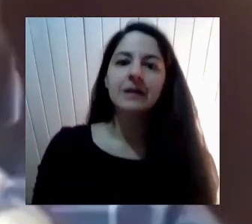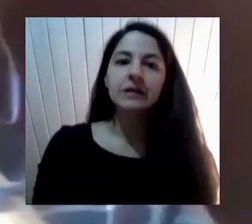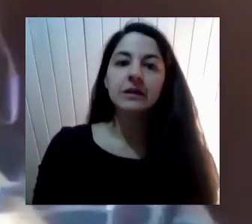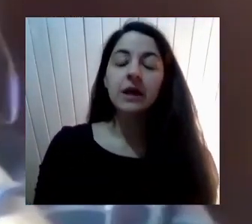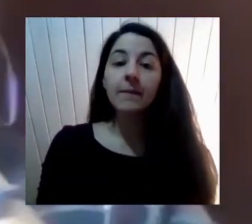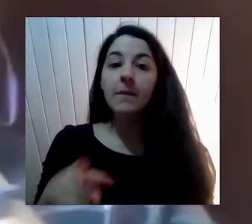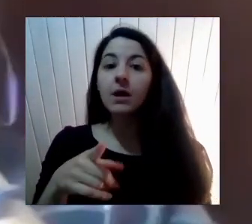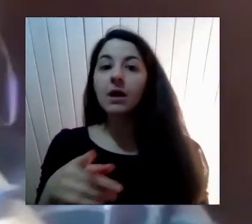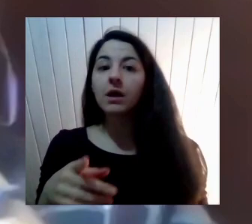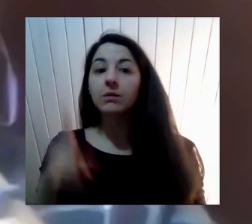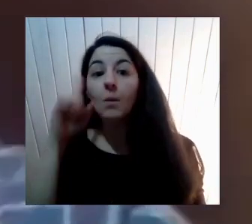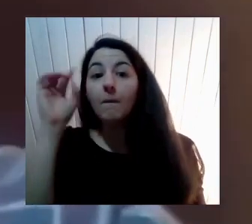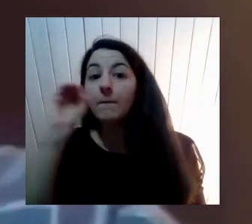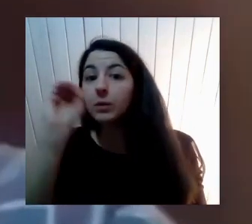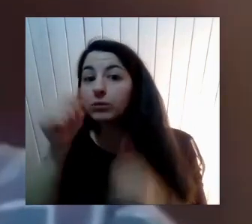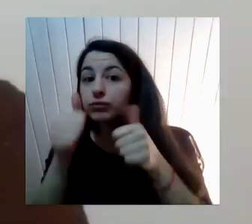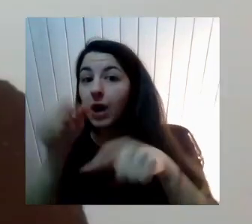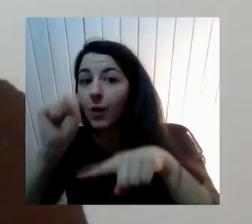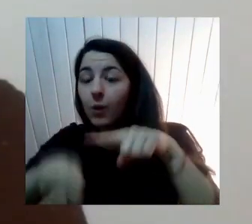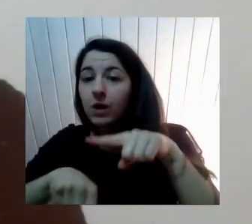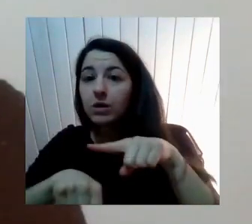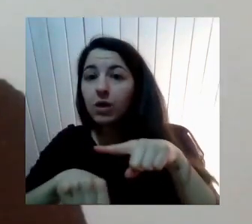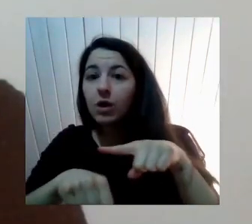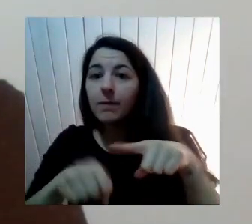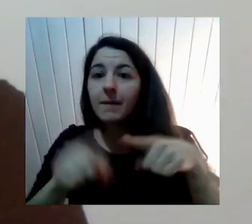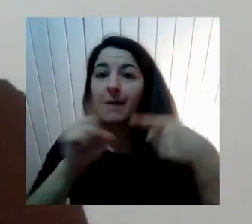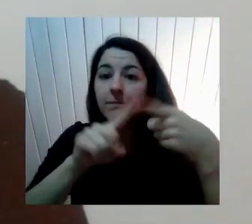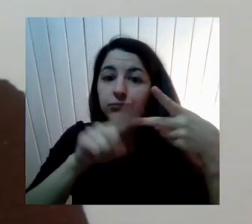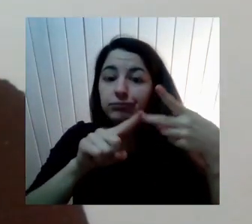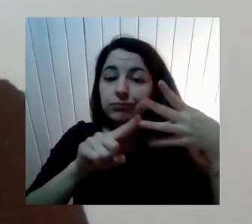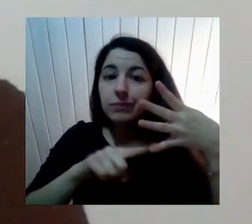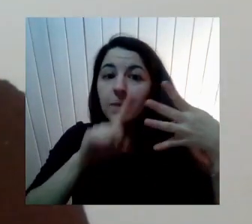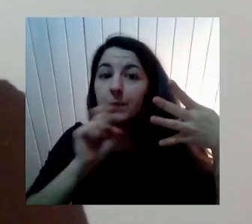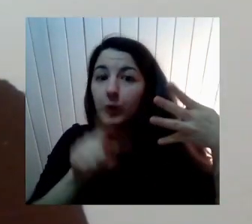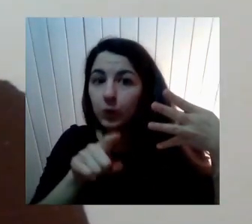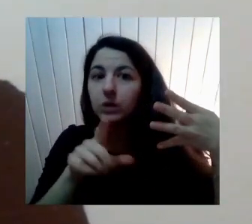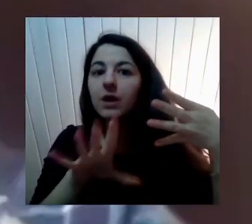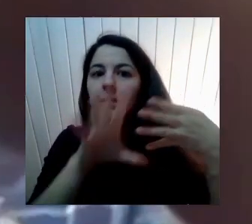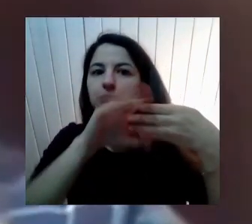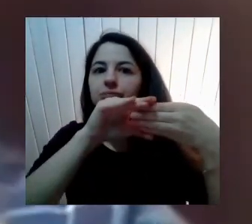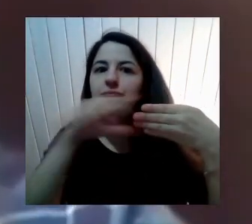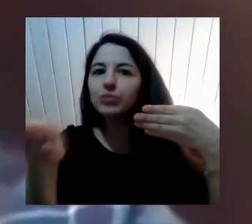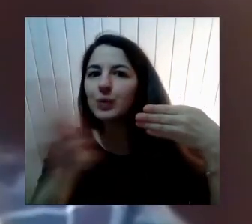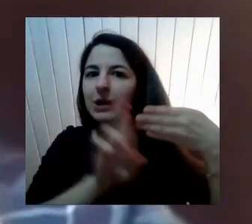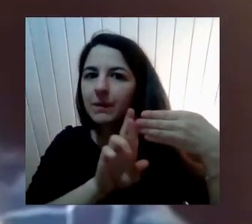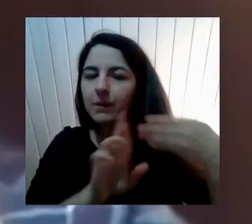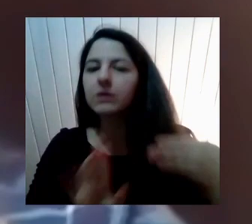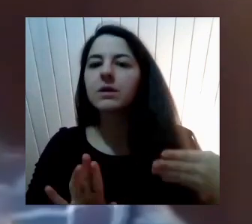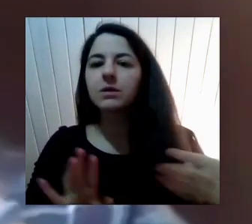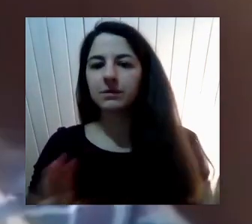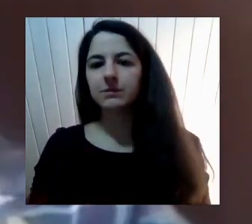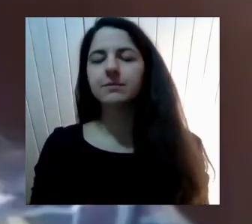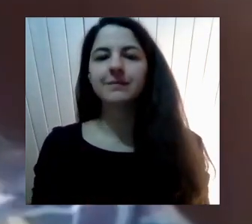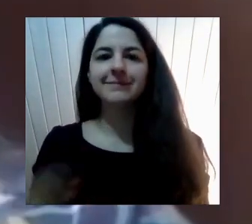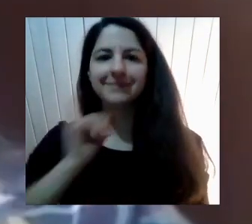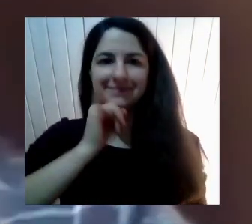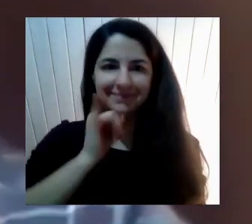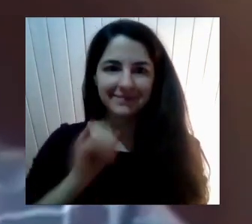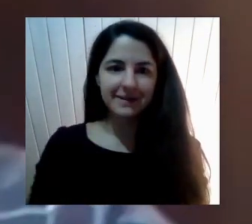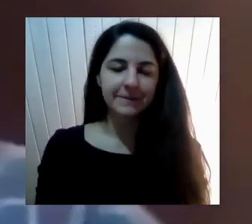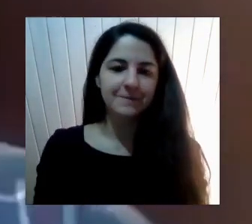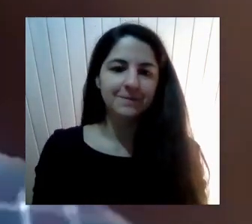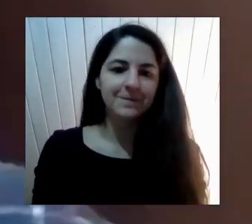luego hacemos La reflexión? Damos la palabra Mayra Rodríguez Y luego La profe online Luego nos dirá El nombre